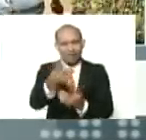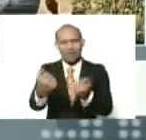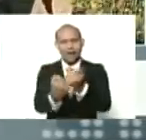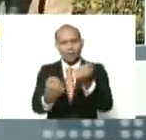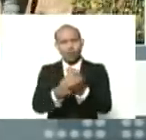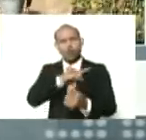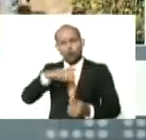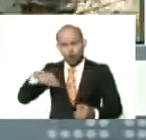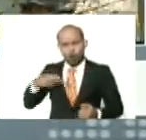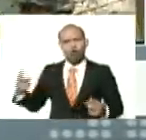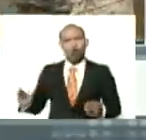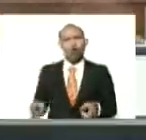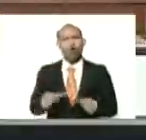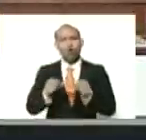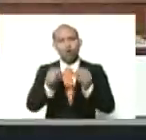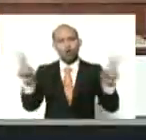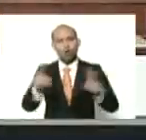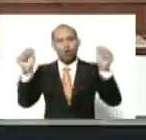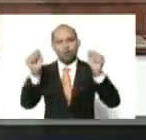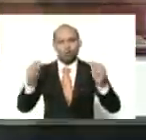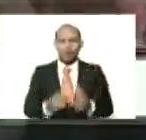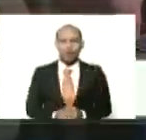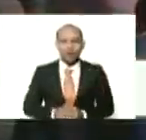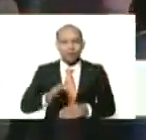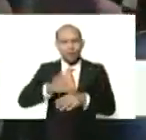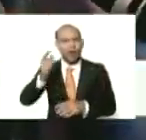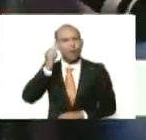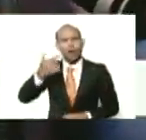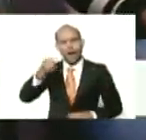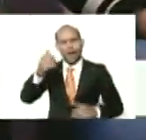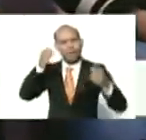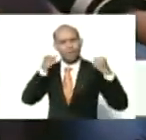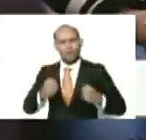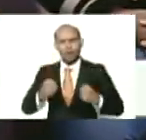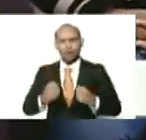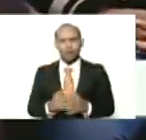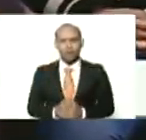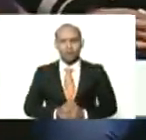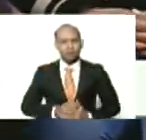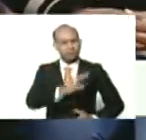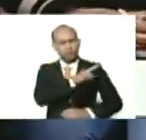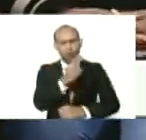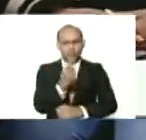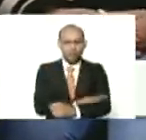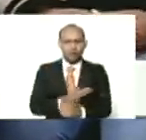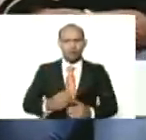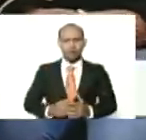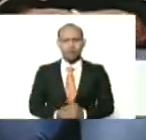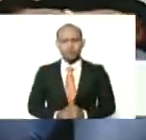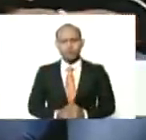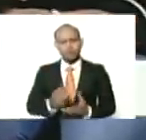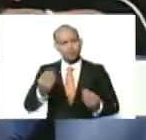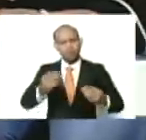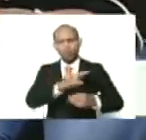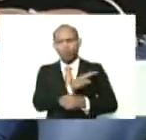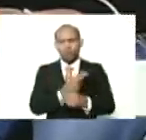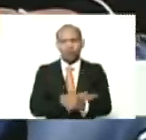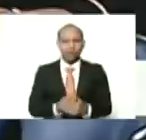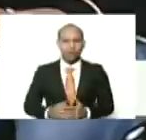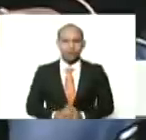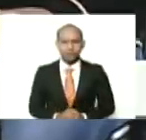ustedes estamos victoriosos, porque la mujer está fuerte, fuerte, como dijo Eglés, muy fuerte,